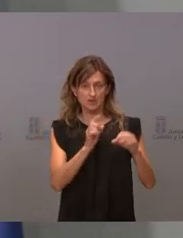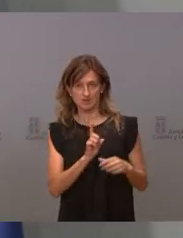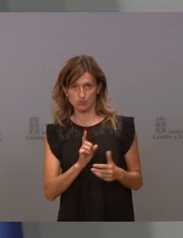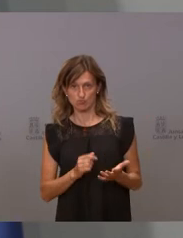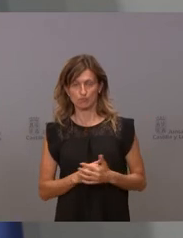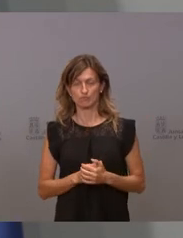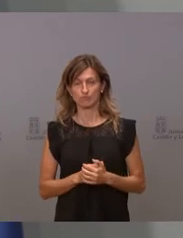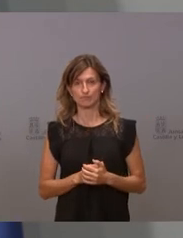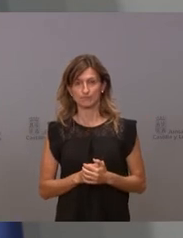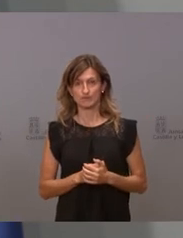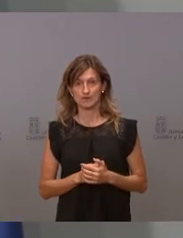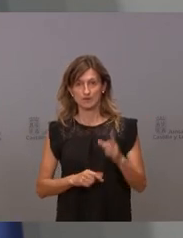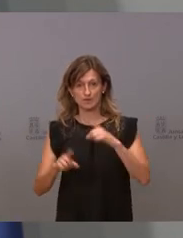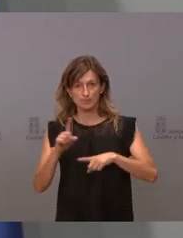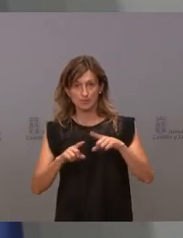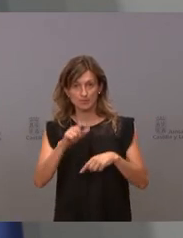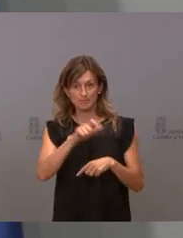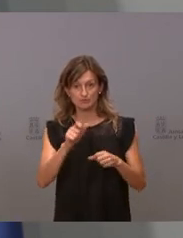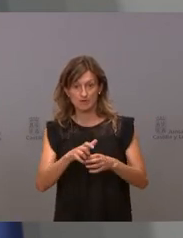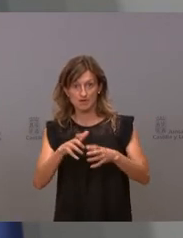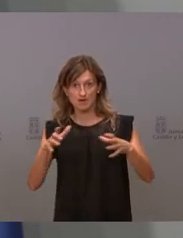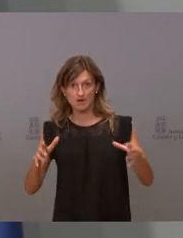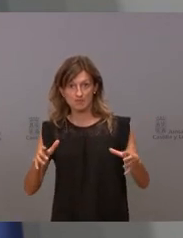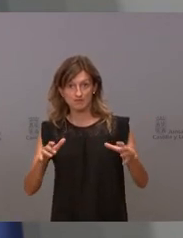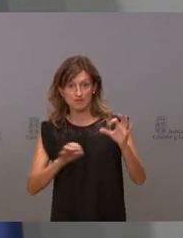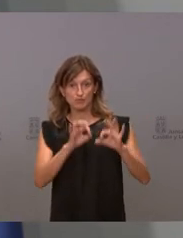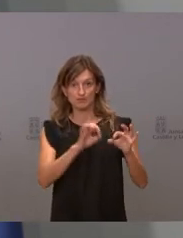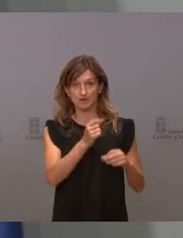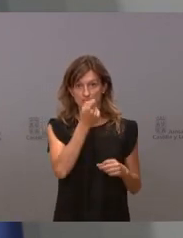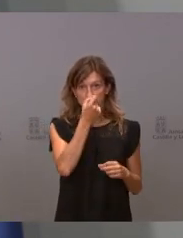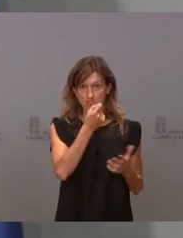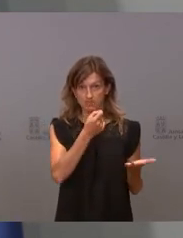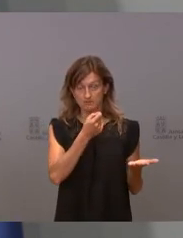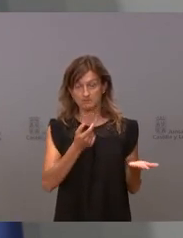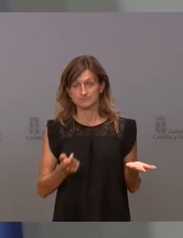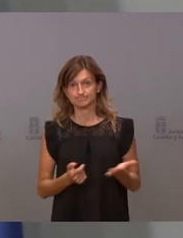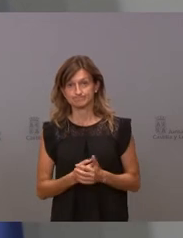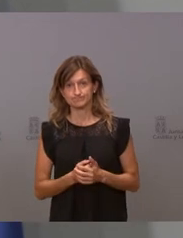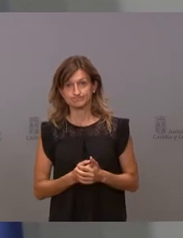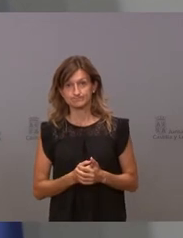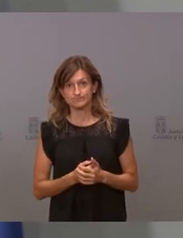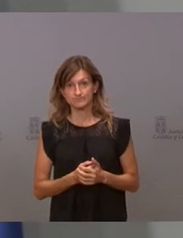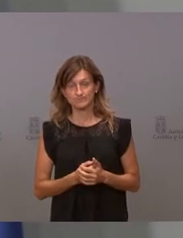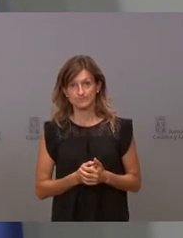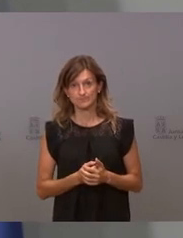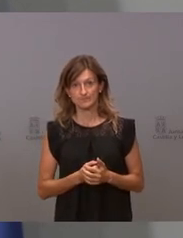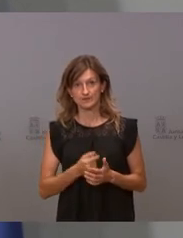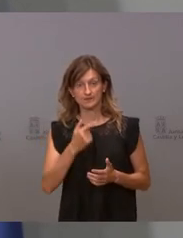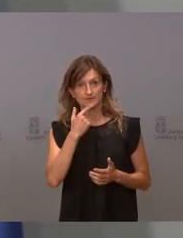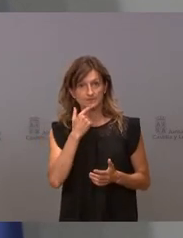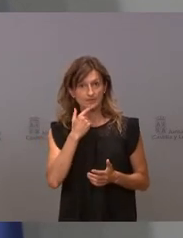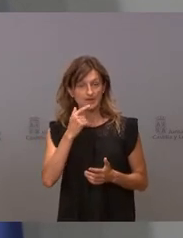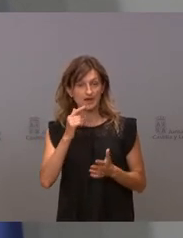sino que el volumen, que la magnitud es tan grande, que porcentajes pequeños, insisto, con bajadas de letalidad muy importantes,